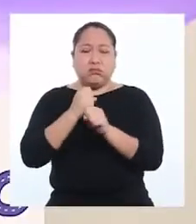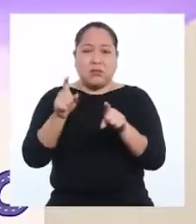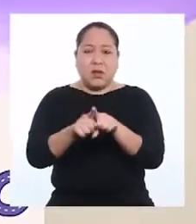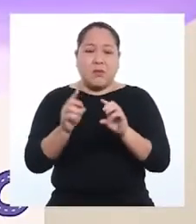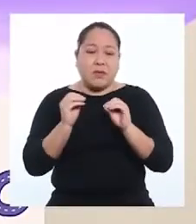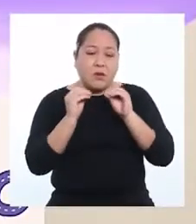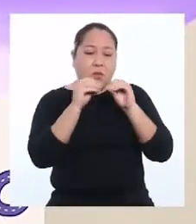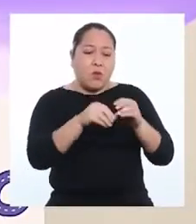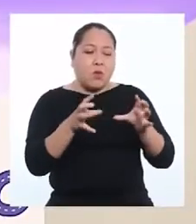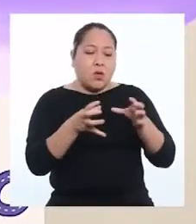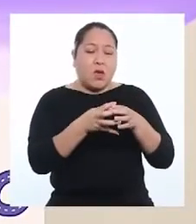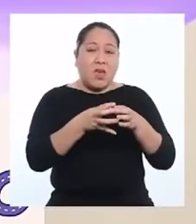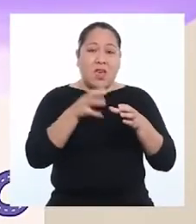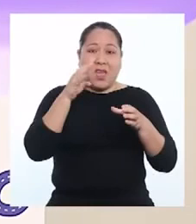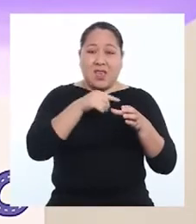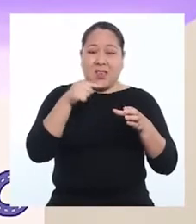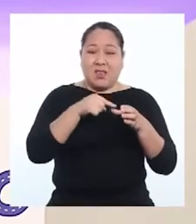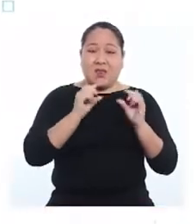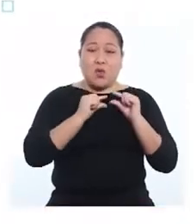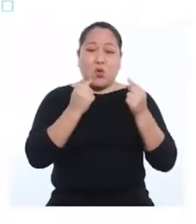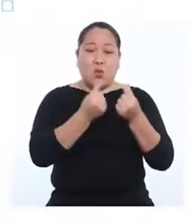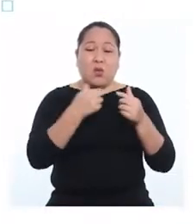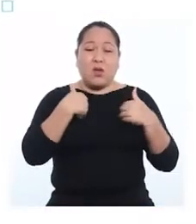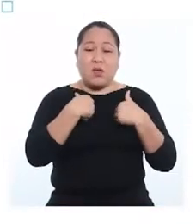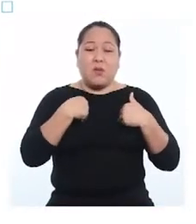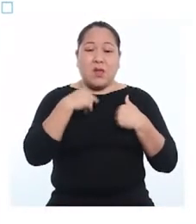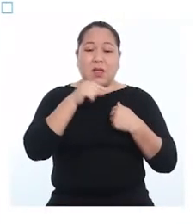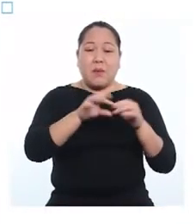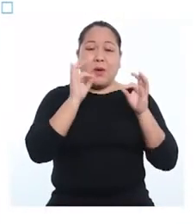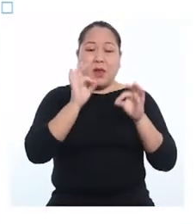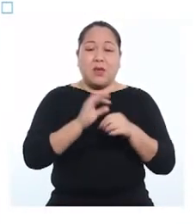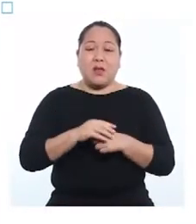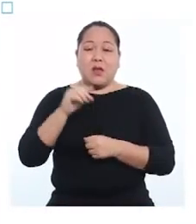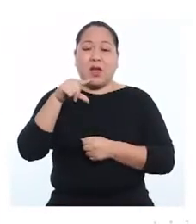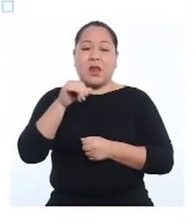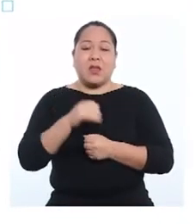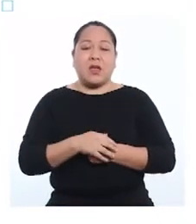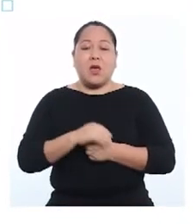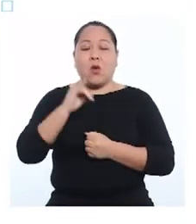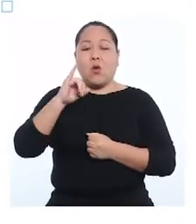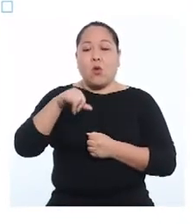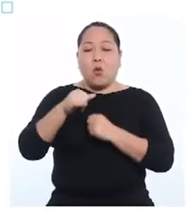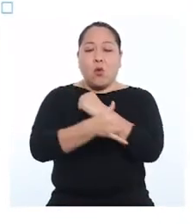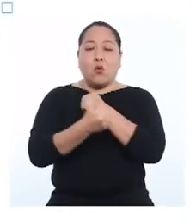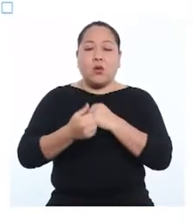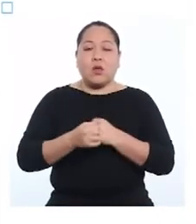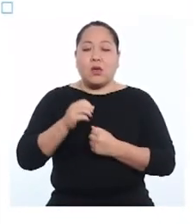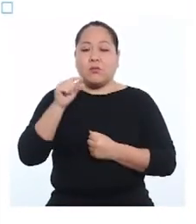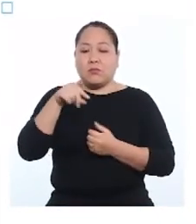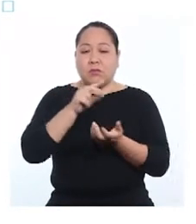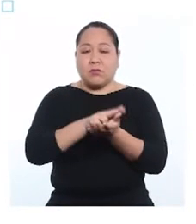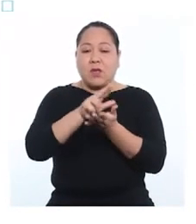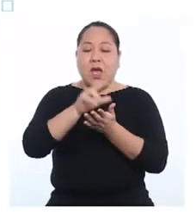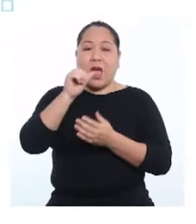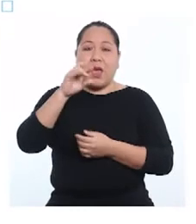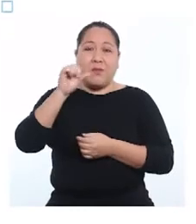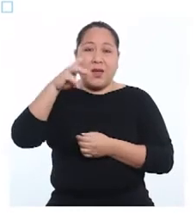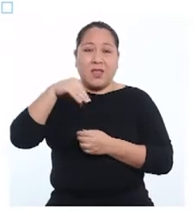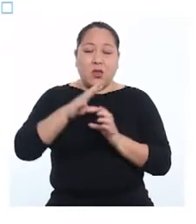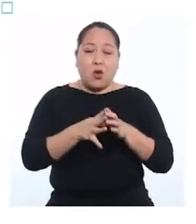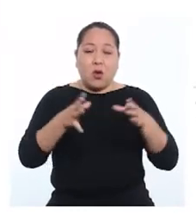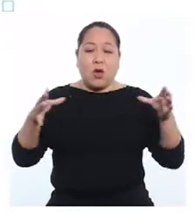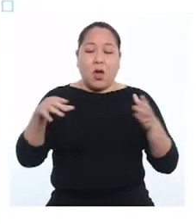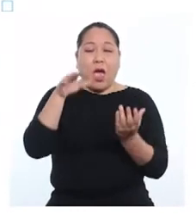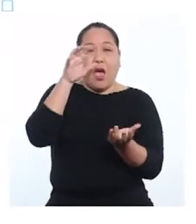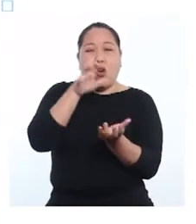están catalogadas como especies en peligro crítico la gallineta de Junín, Atelopus peruensis, el armadillo